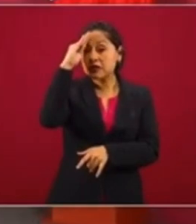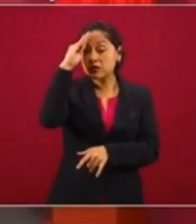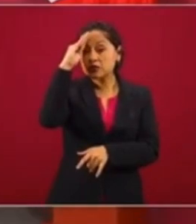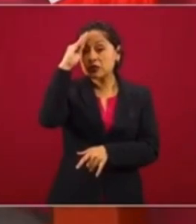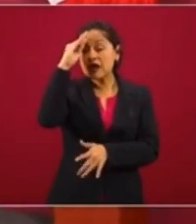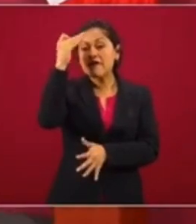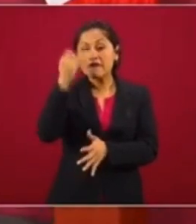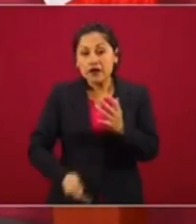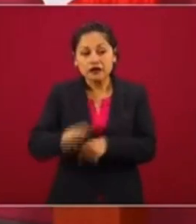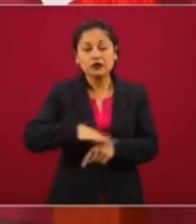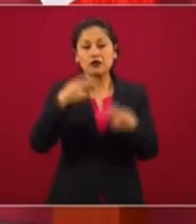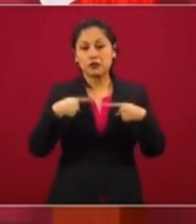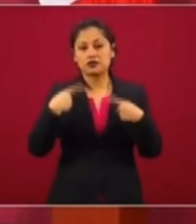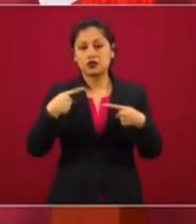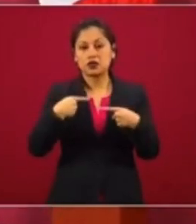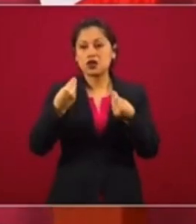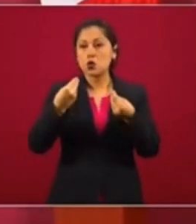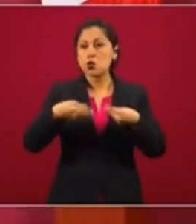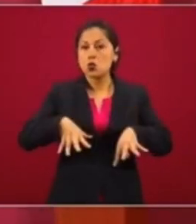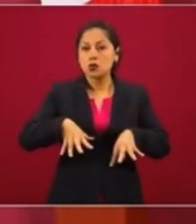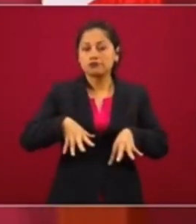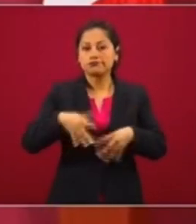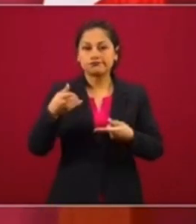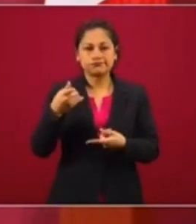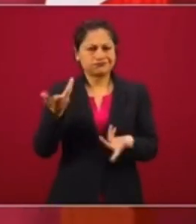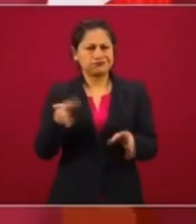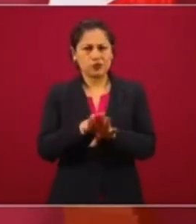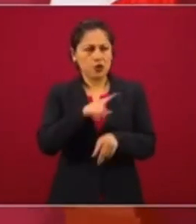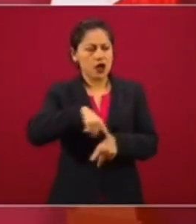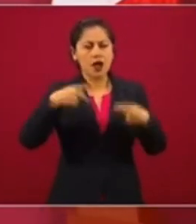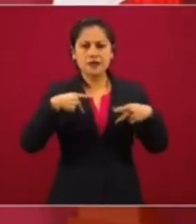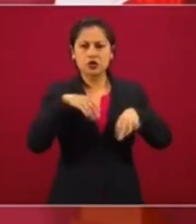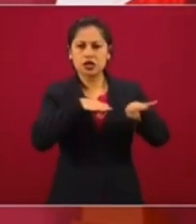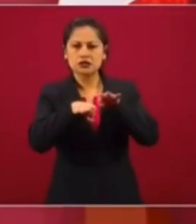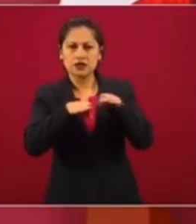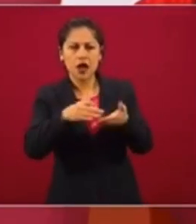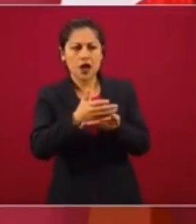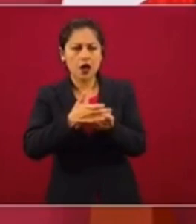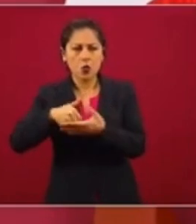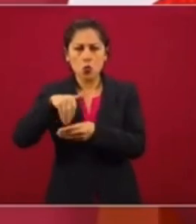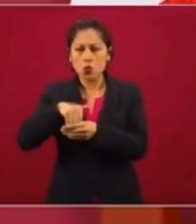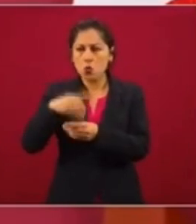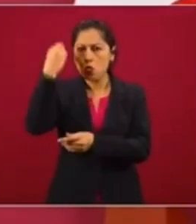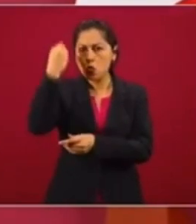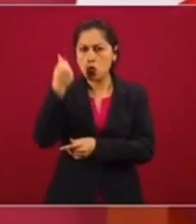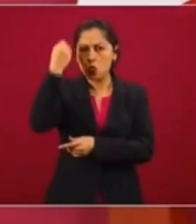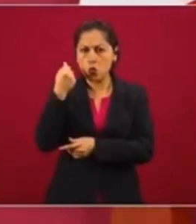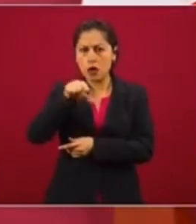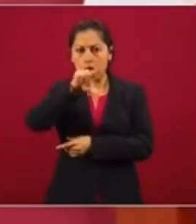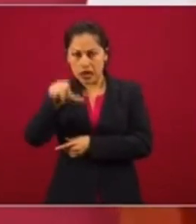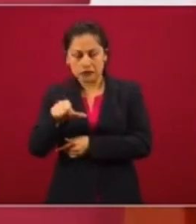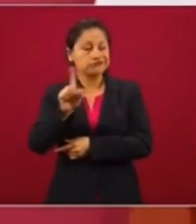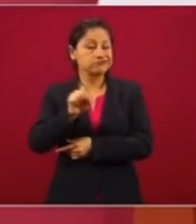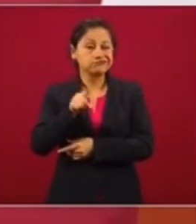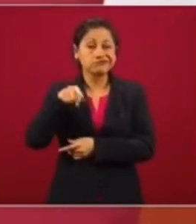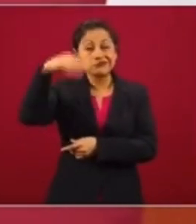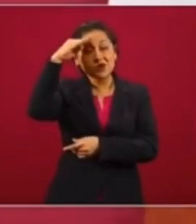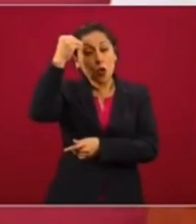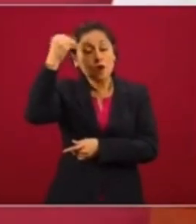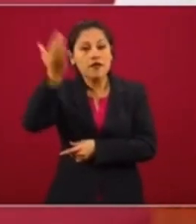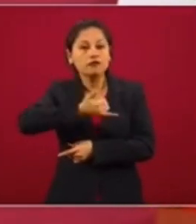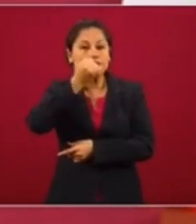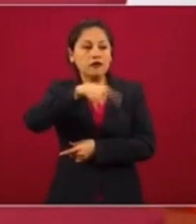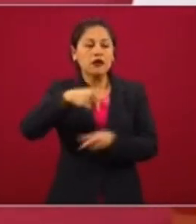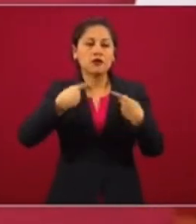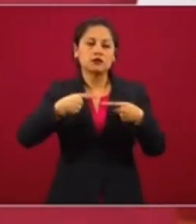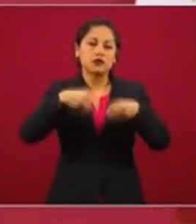en vez de ganar. Y si no hay una reforma a esa ley, si no un acuerdo general,